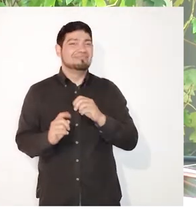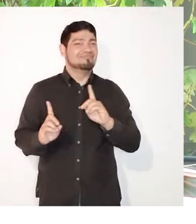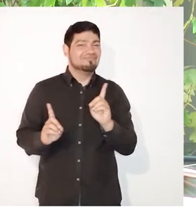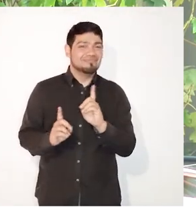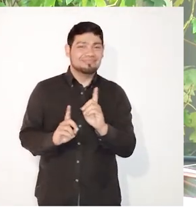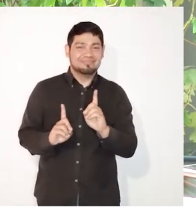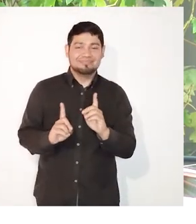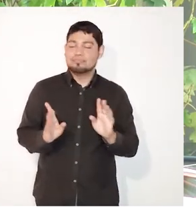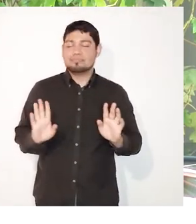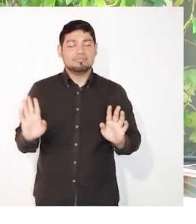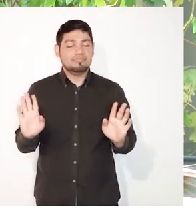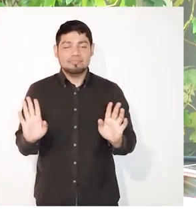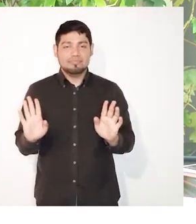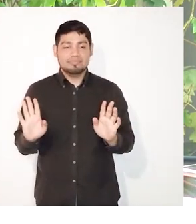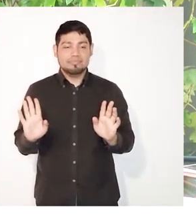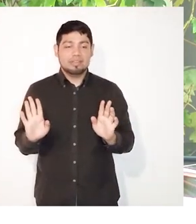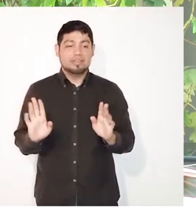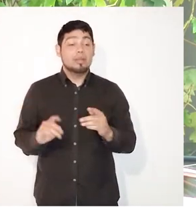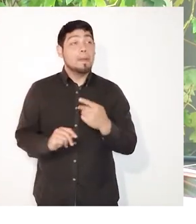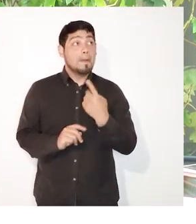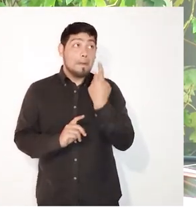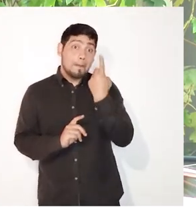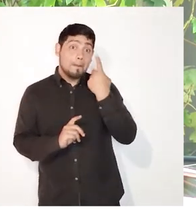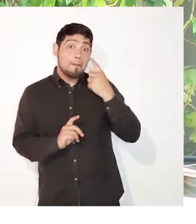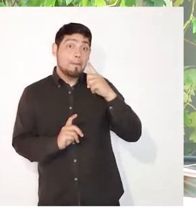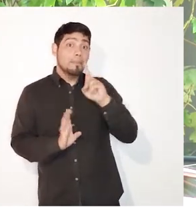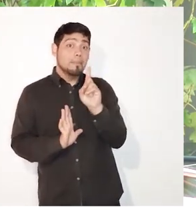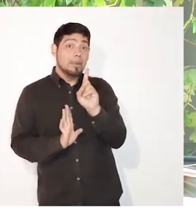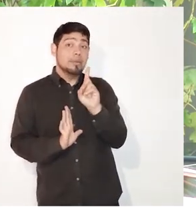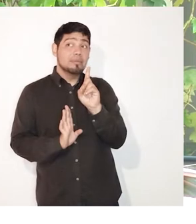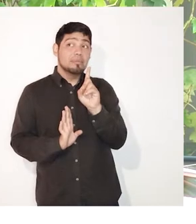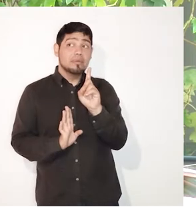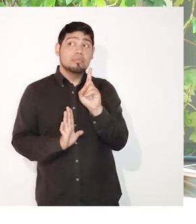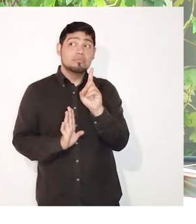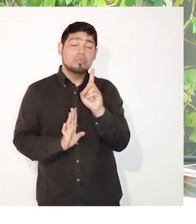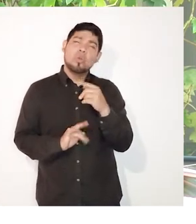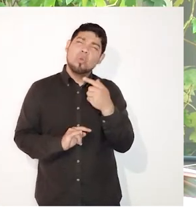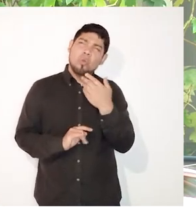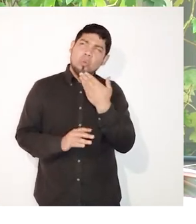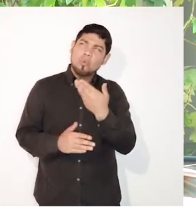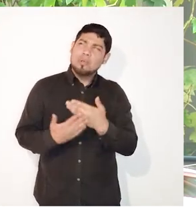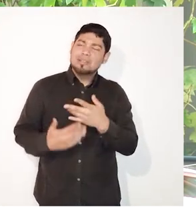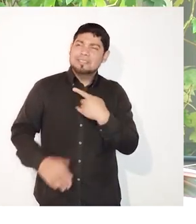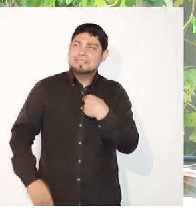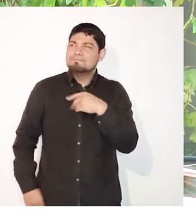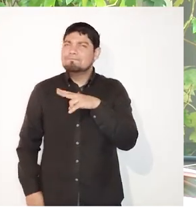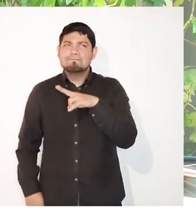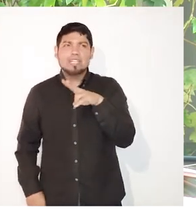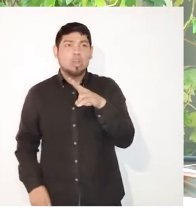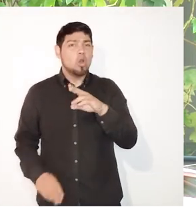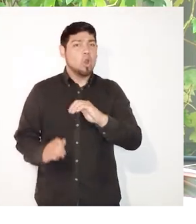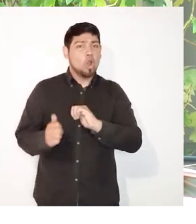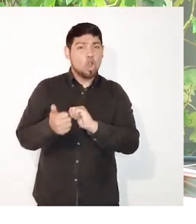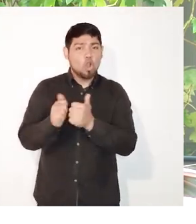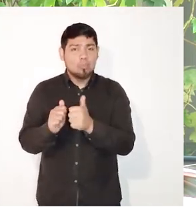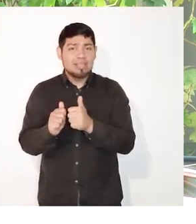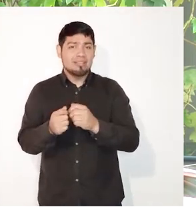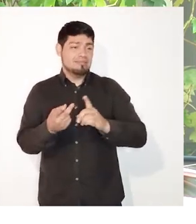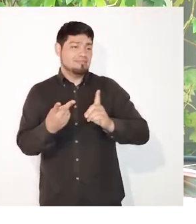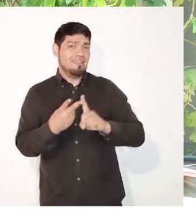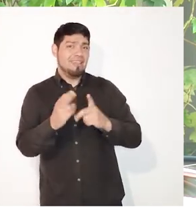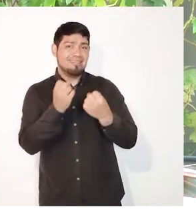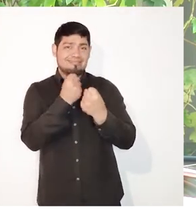tengo un hábito para escribir. Pero sí, cuando hay algún incentivo como concursos o como